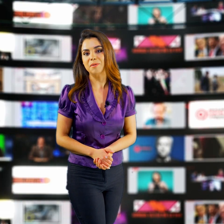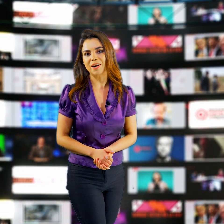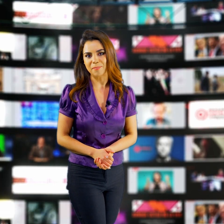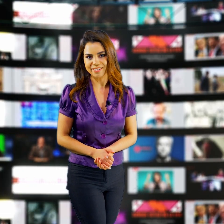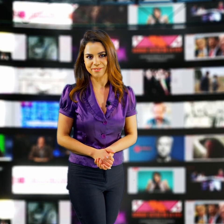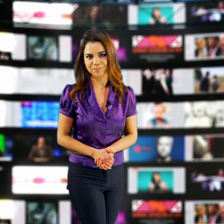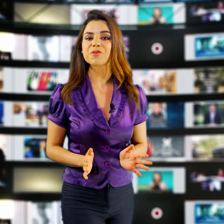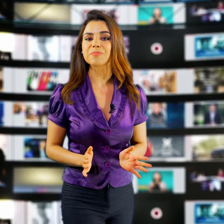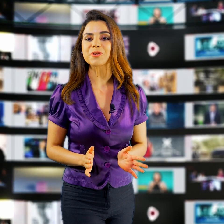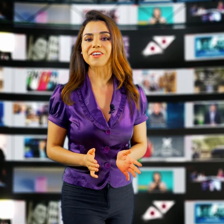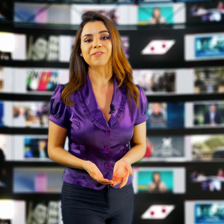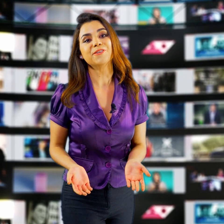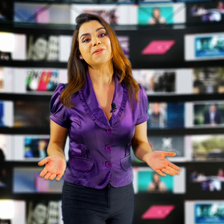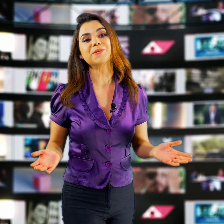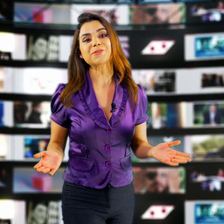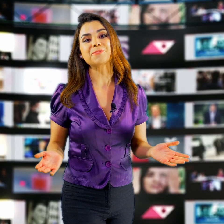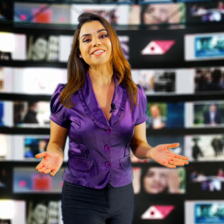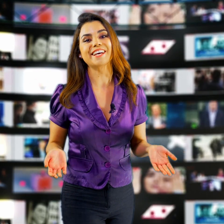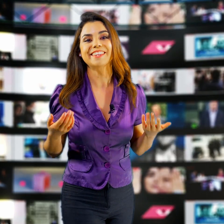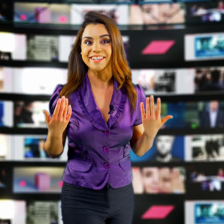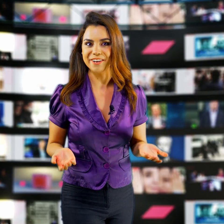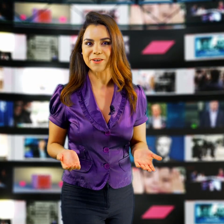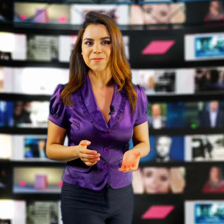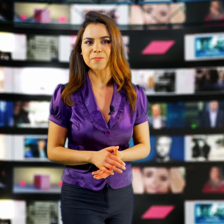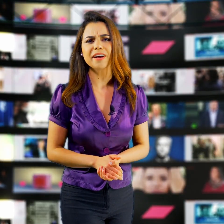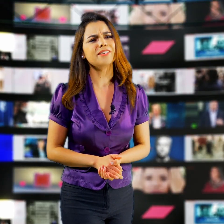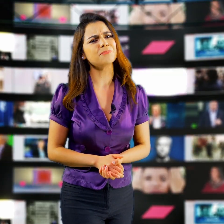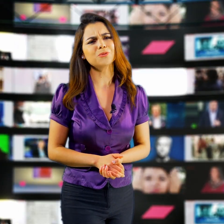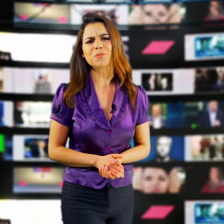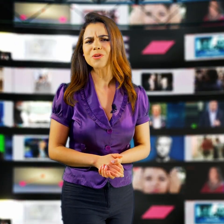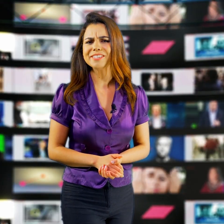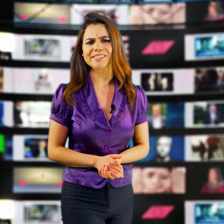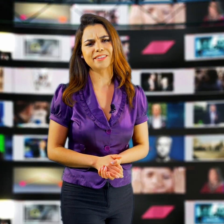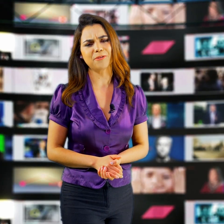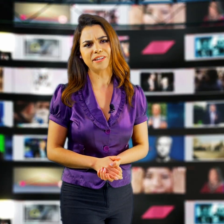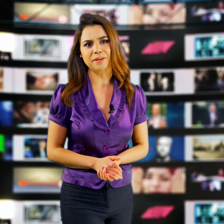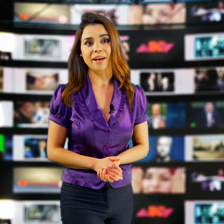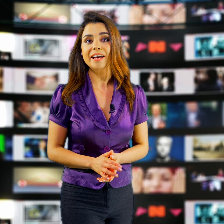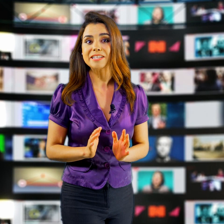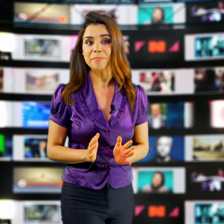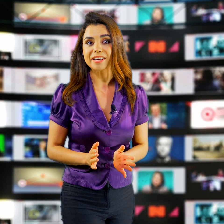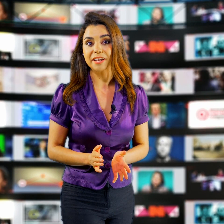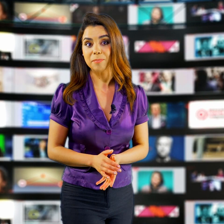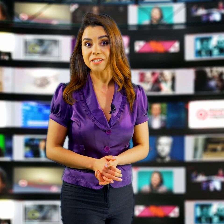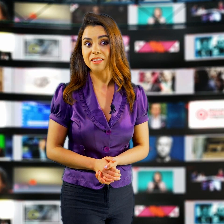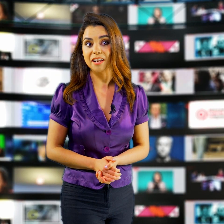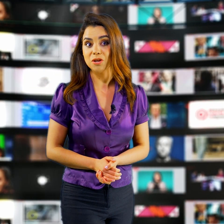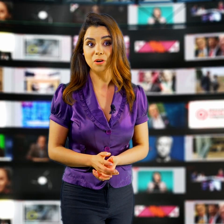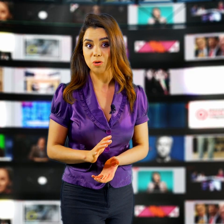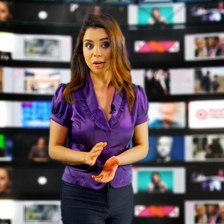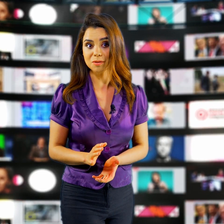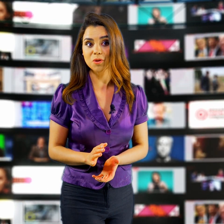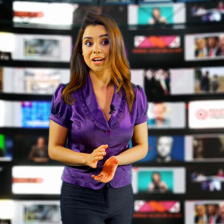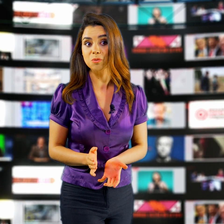diplomática para el país. Un reportero, oh sorpresa, del diario Reforma se puso muy insistente con el tema y a pesar de que el presidente